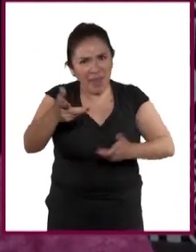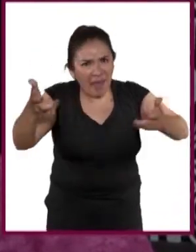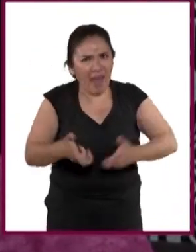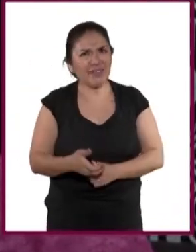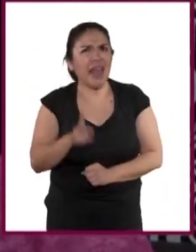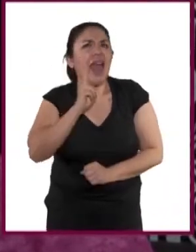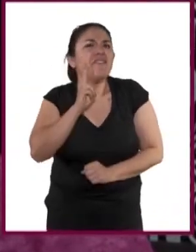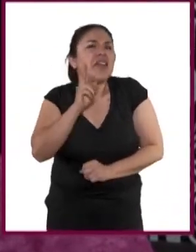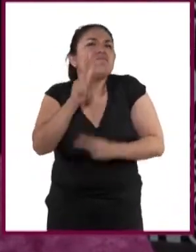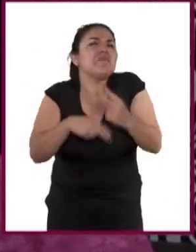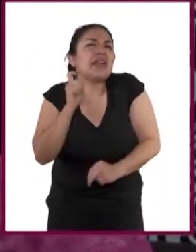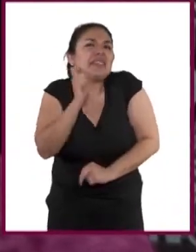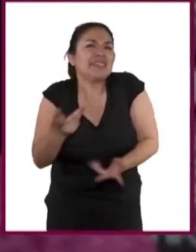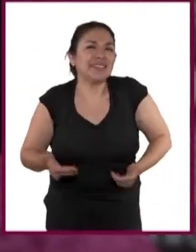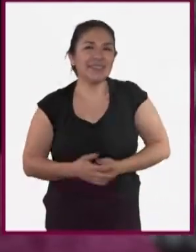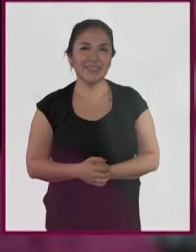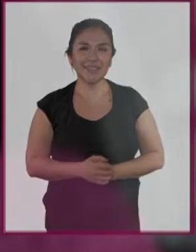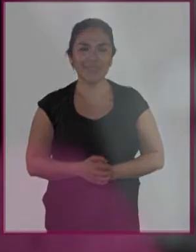¡Hagámoslo! A ver cómo nos va.